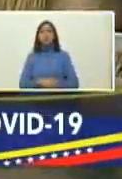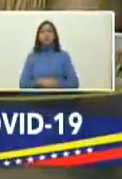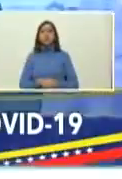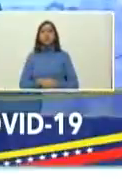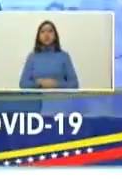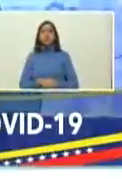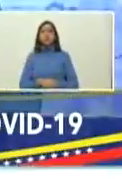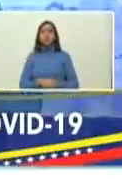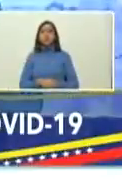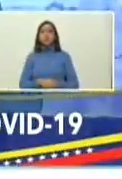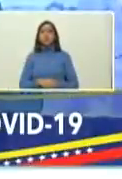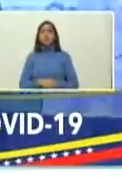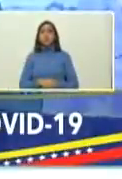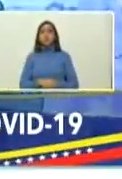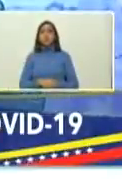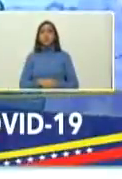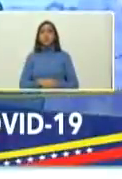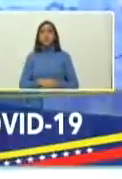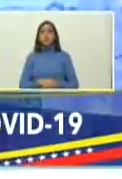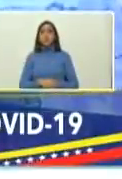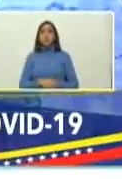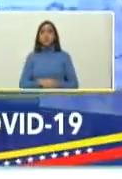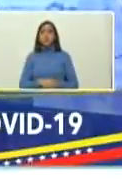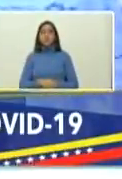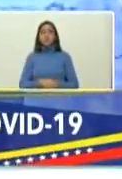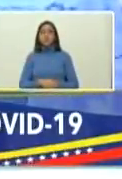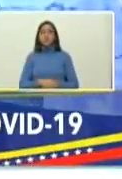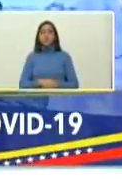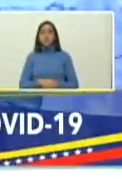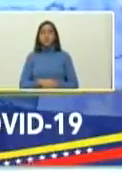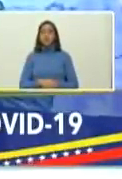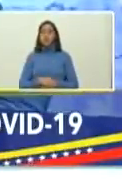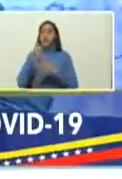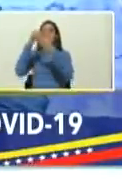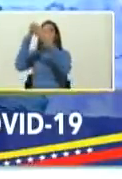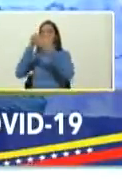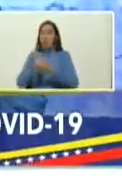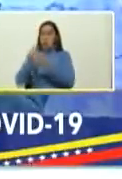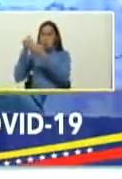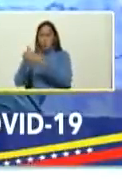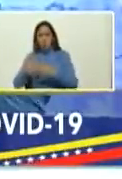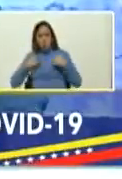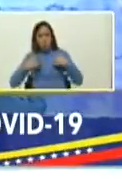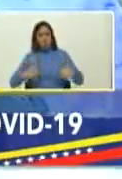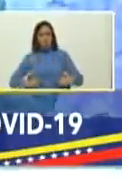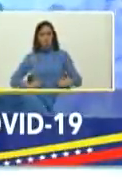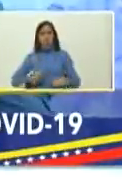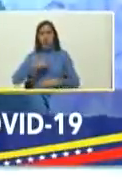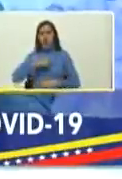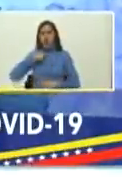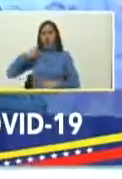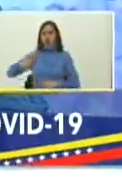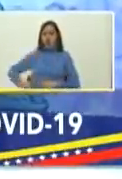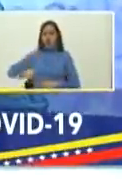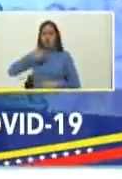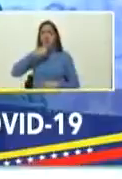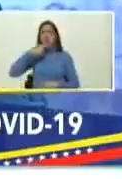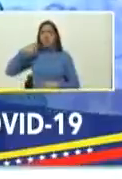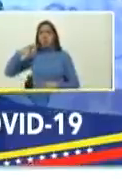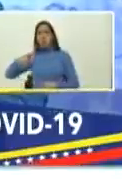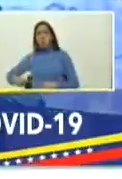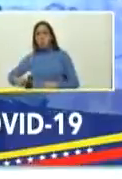si no fuera por la ayuda extraordinaria humana valiosa de China Rusia